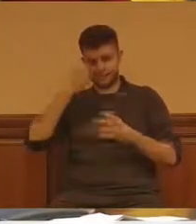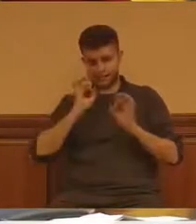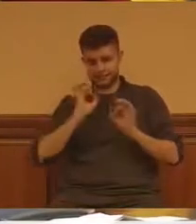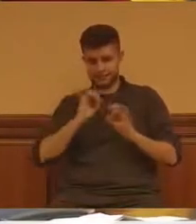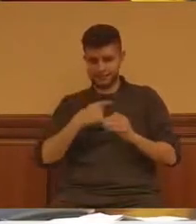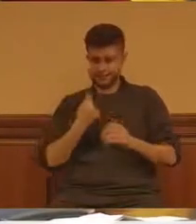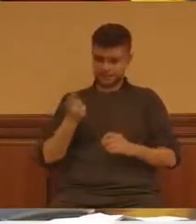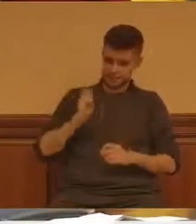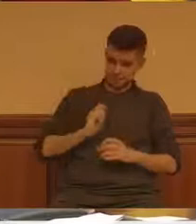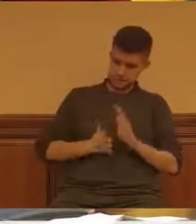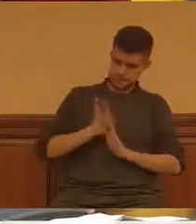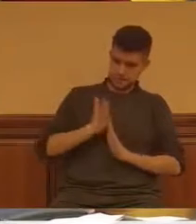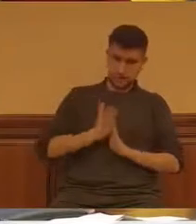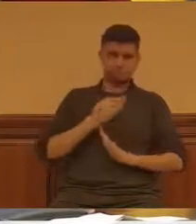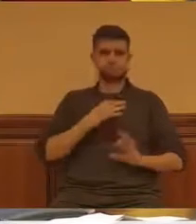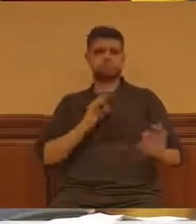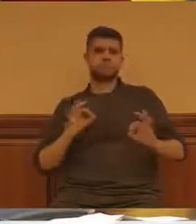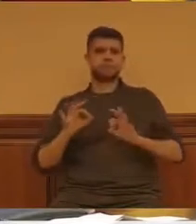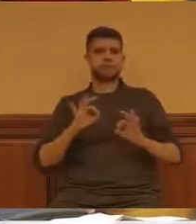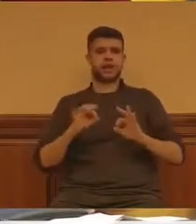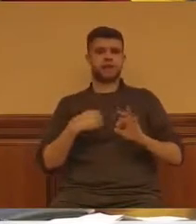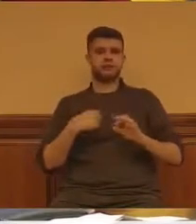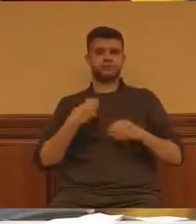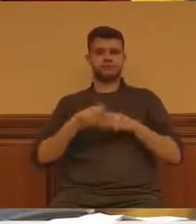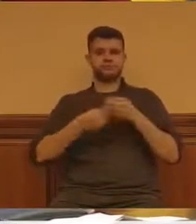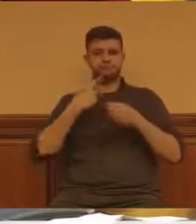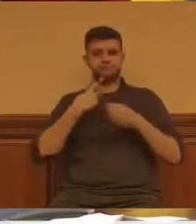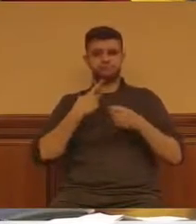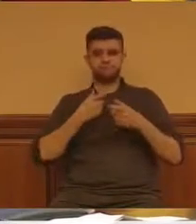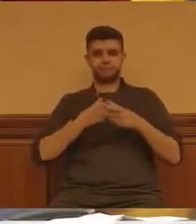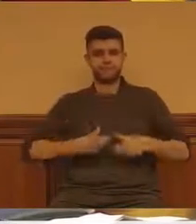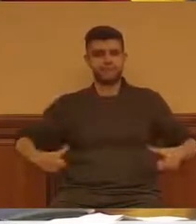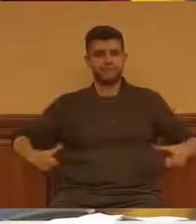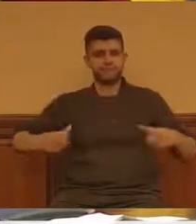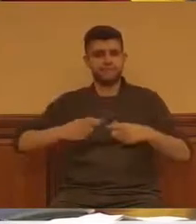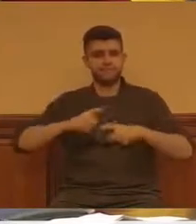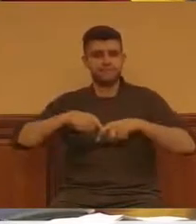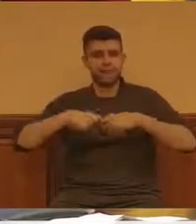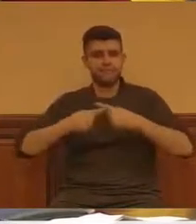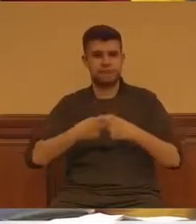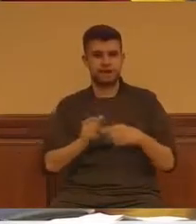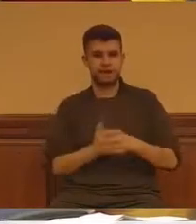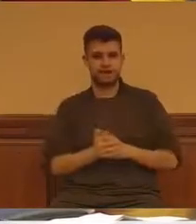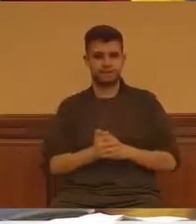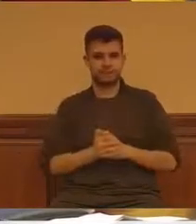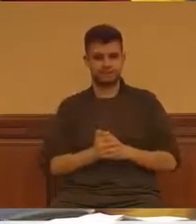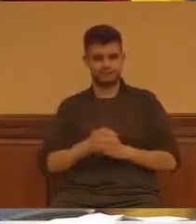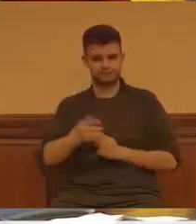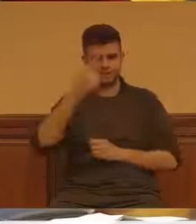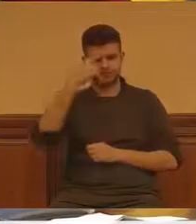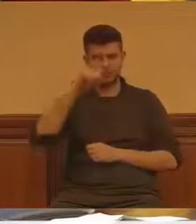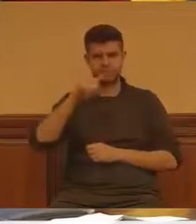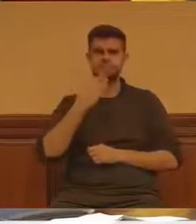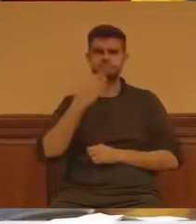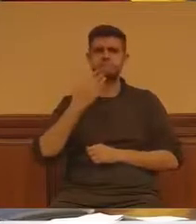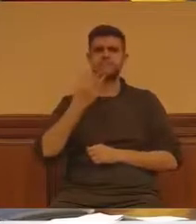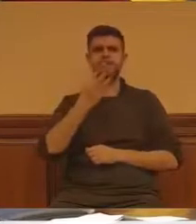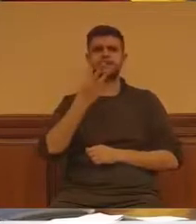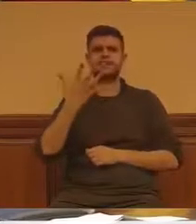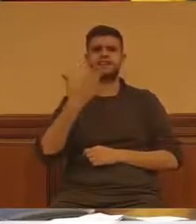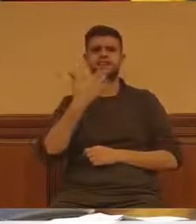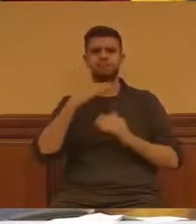que el 65% de los jóvenes menores de 30 años han sufrido trastornos depresivos o de ansiedad?